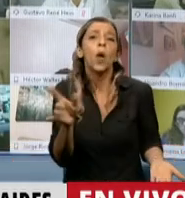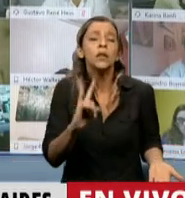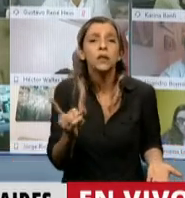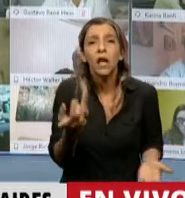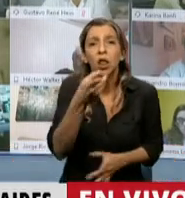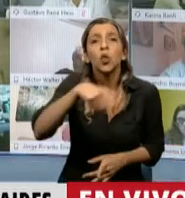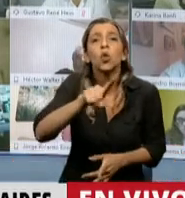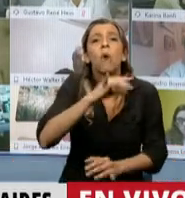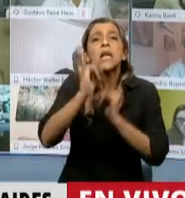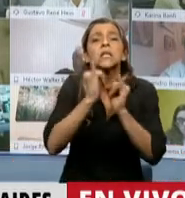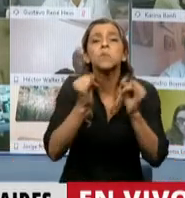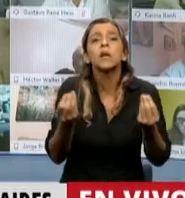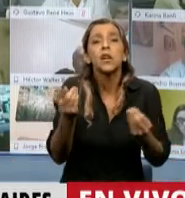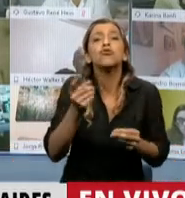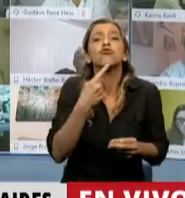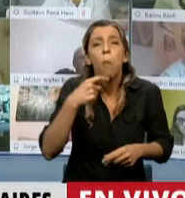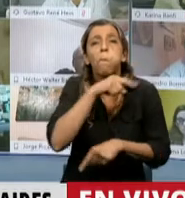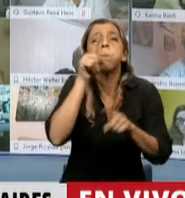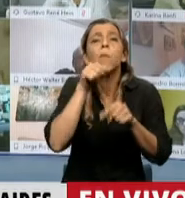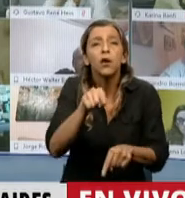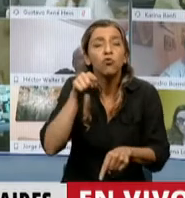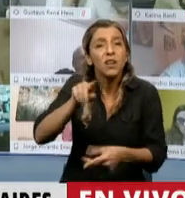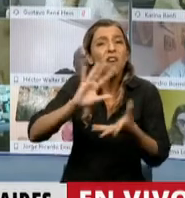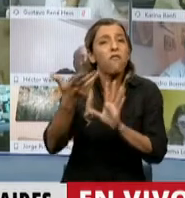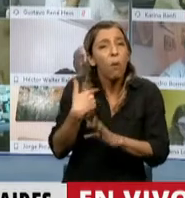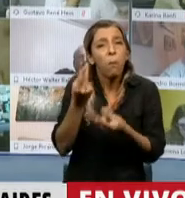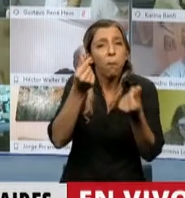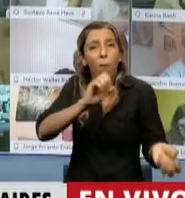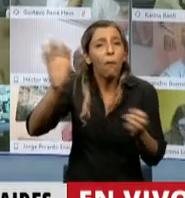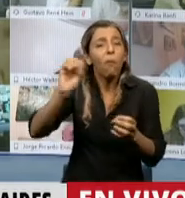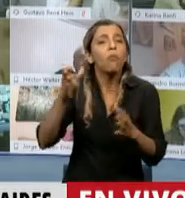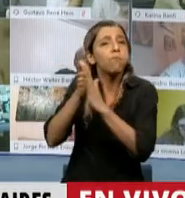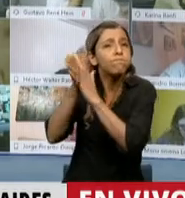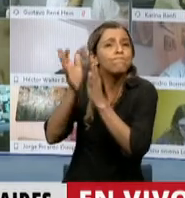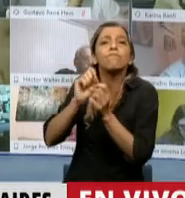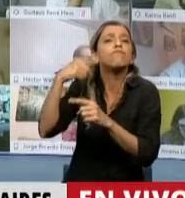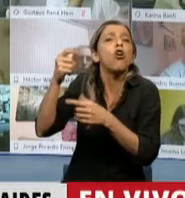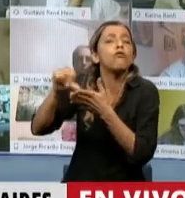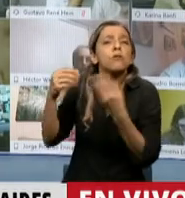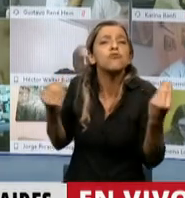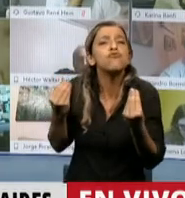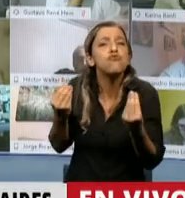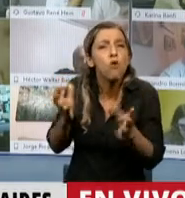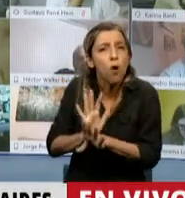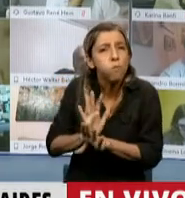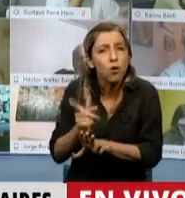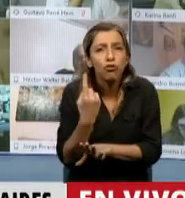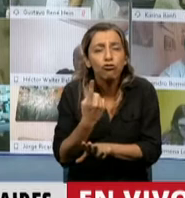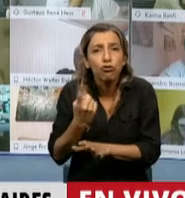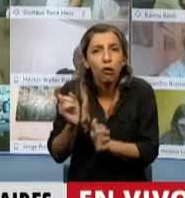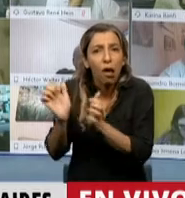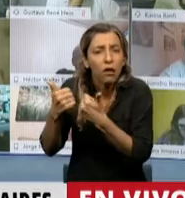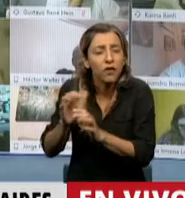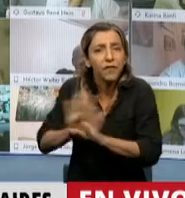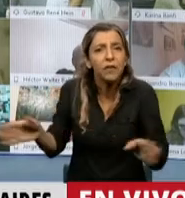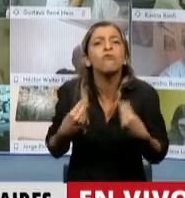efectivamente se va a combatir esa fuga de capitales. Pero además, no hay que darle subsidio a los que fugan a las offshore